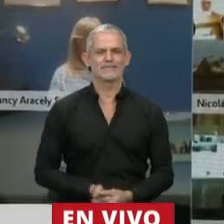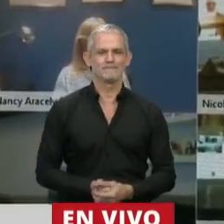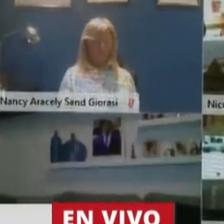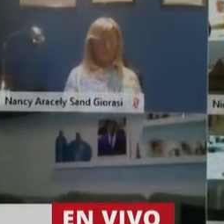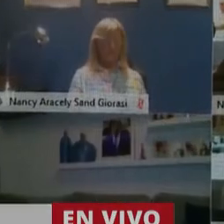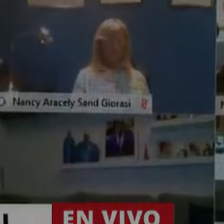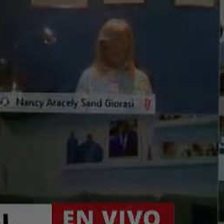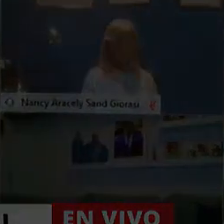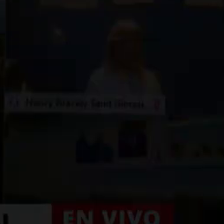Gracias, diputada. diputada. Gracias,